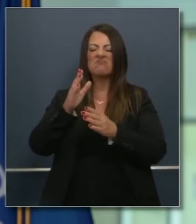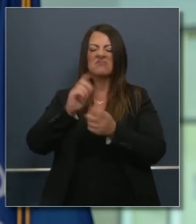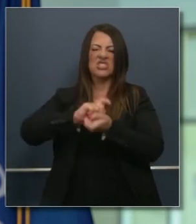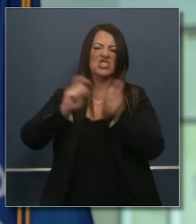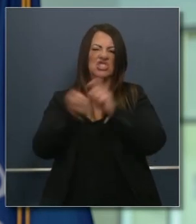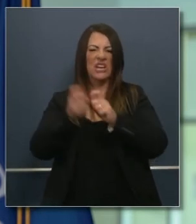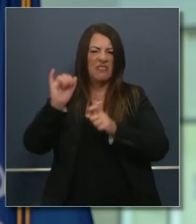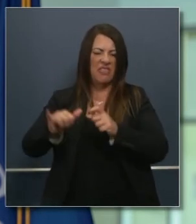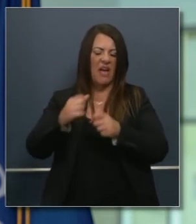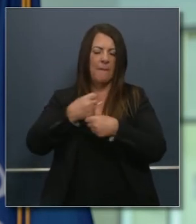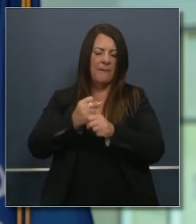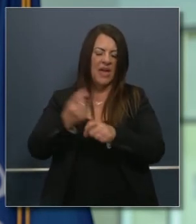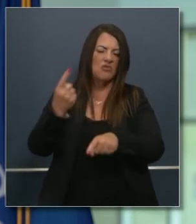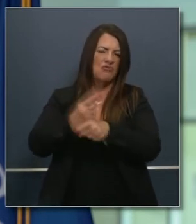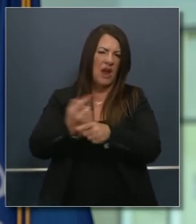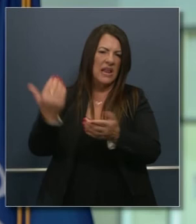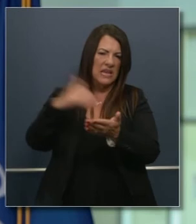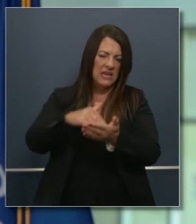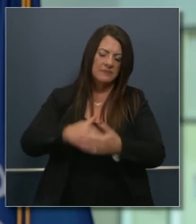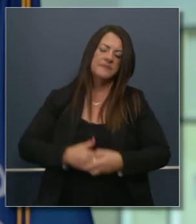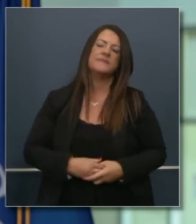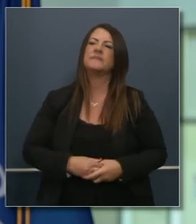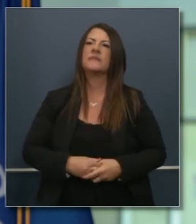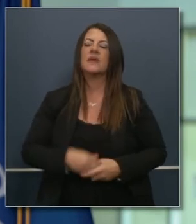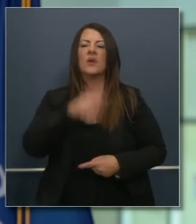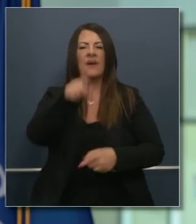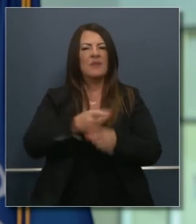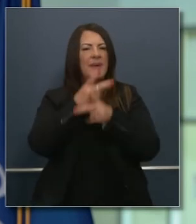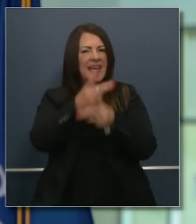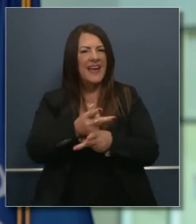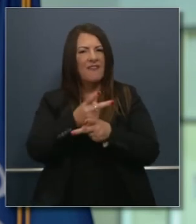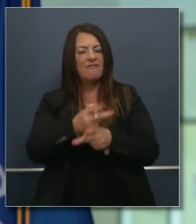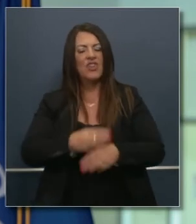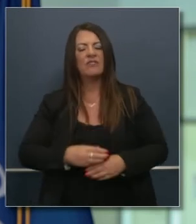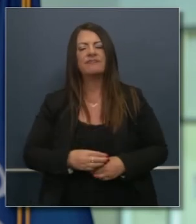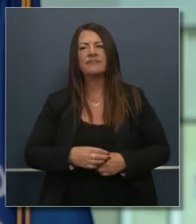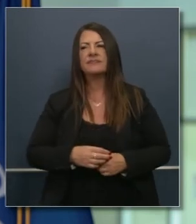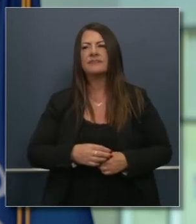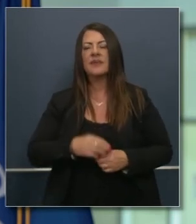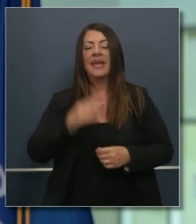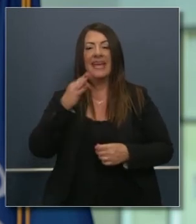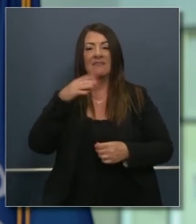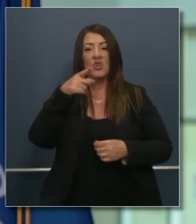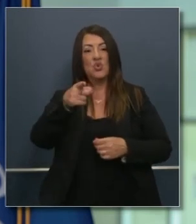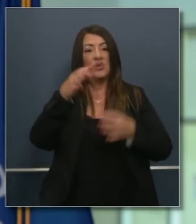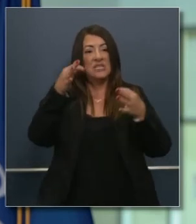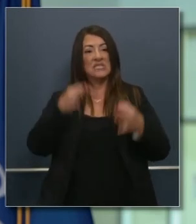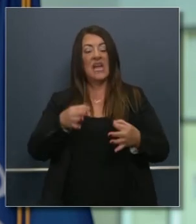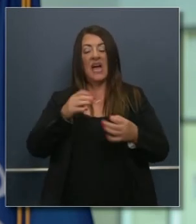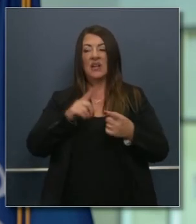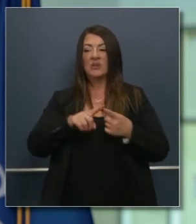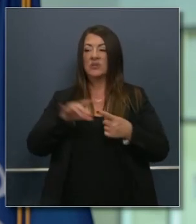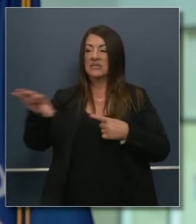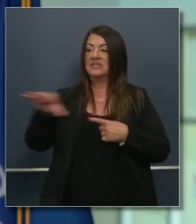y a nivel de estado hablo más de la cuenta para explicar esto muy brevemente hay que ser cuidadoso